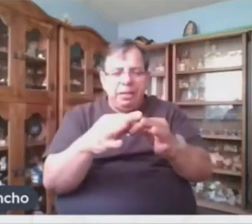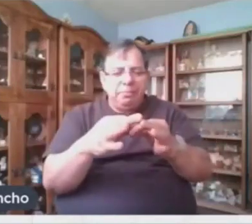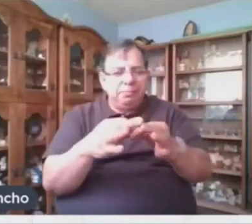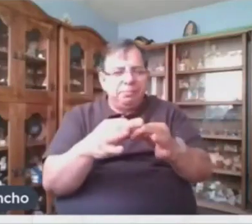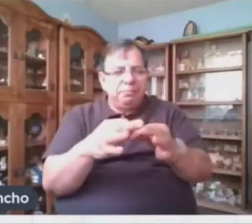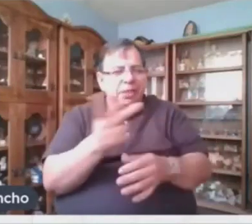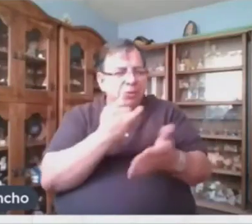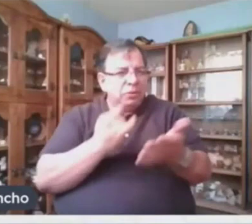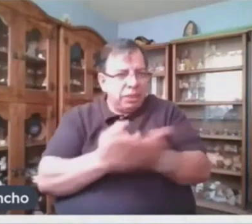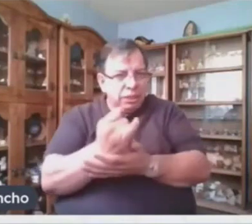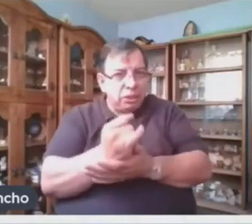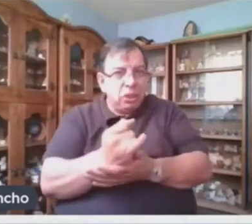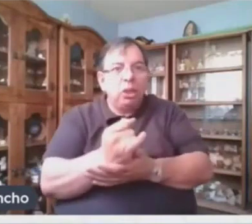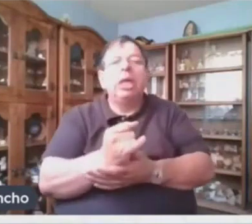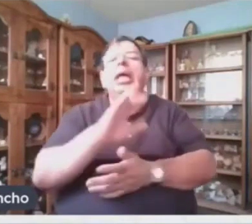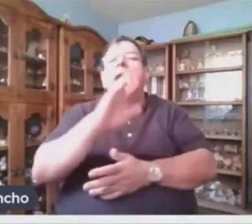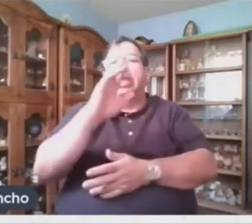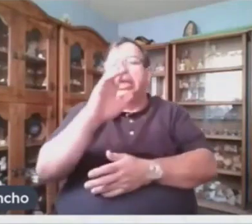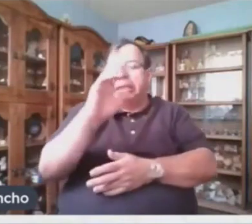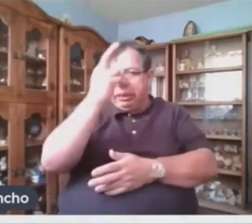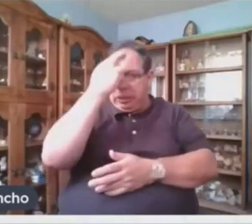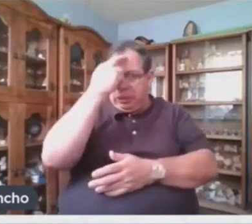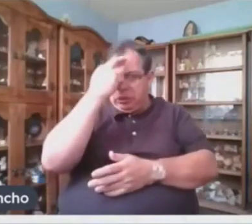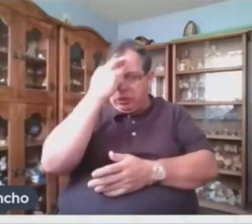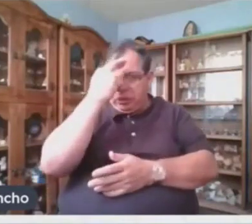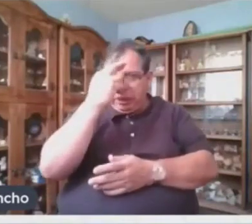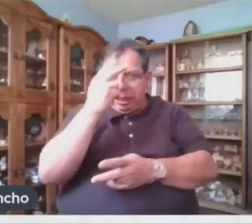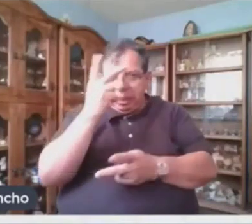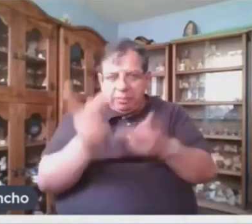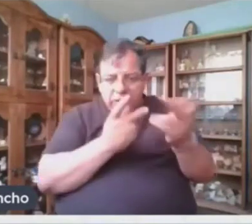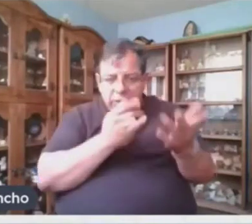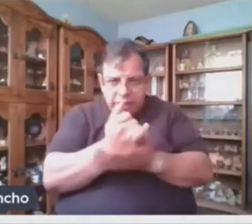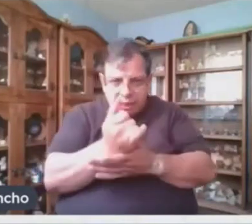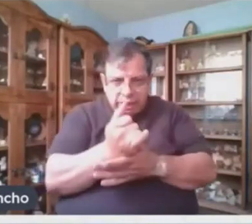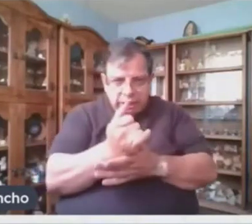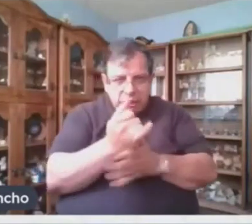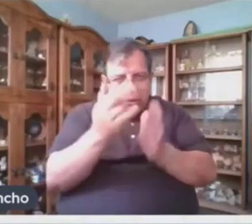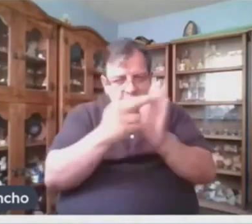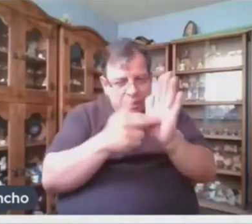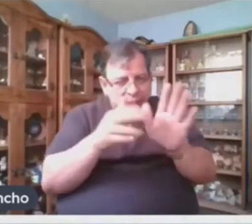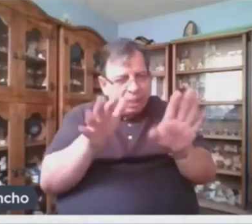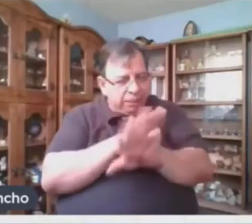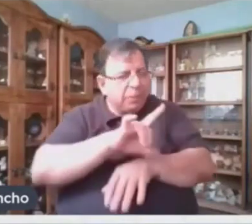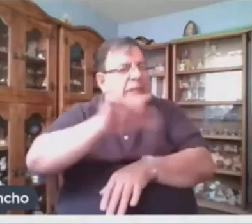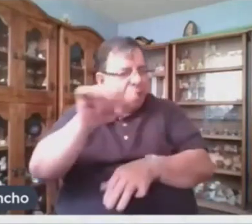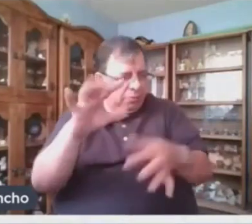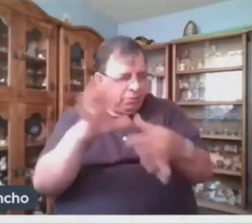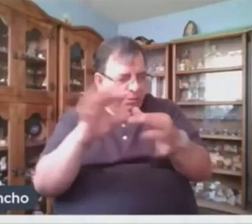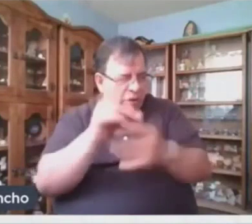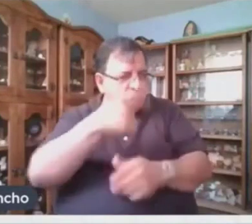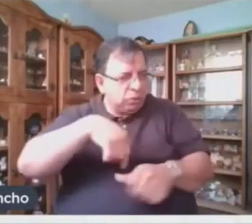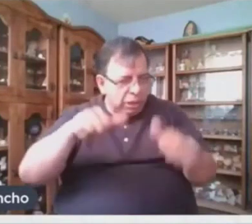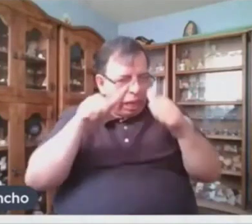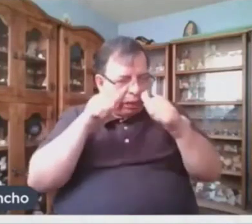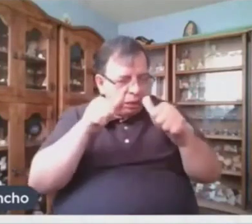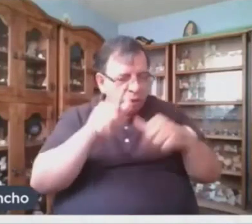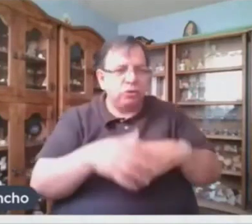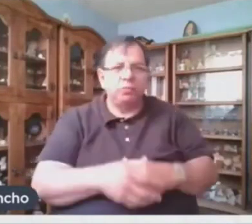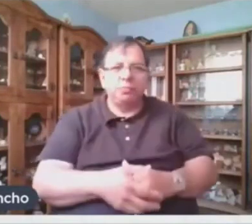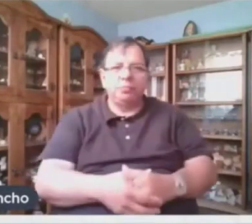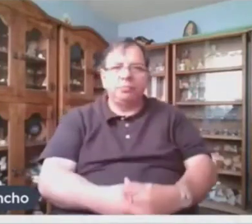reto Recuerden que la dinámica De las preguntas reto Cambió un poco Pero les recordaré en un rato Los cambios que hubo Estén atentas y atentos